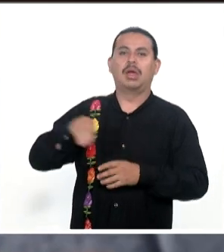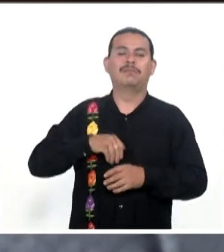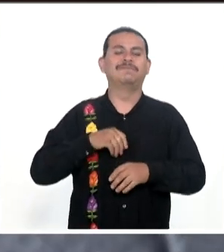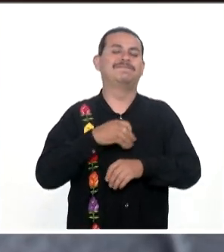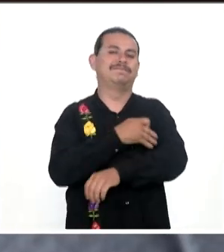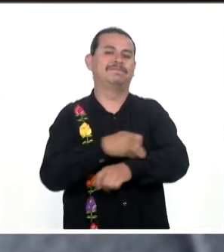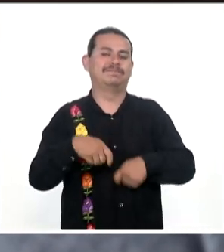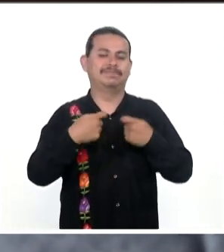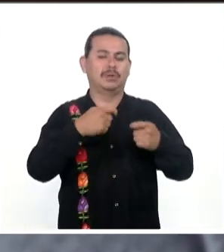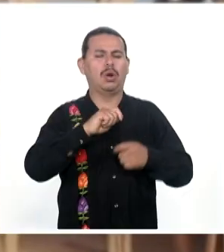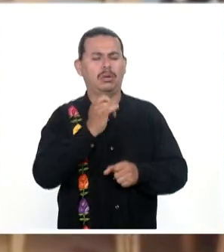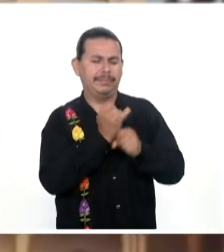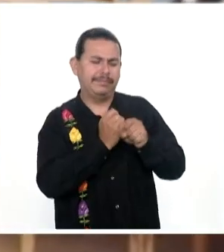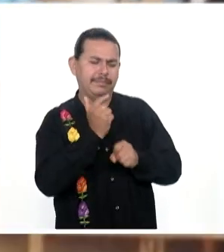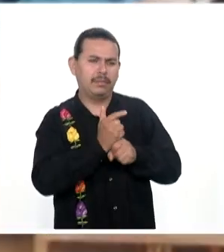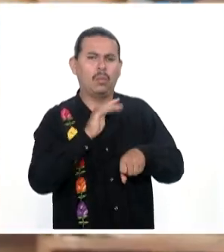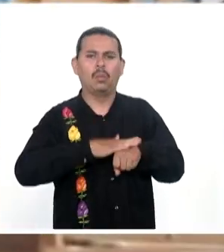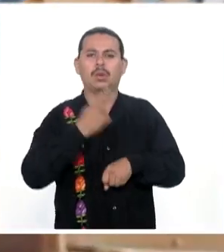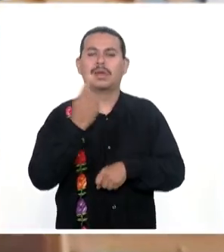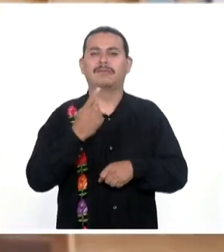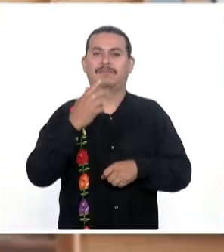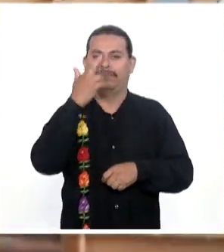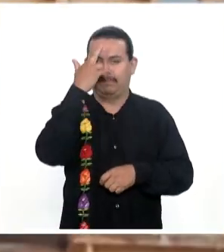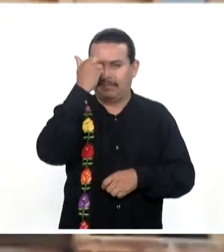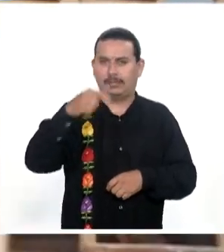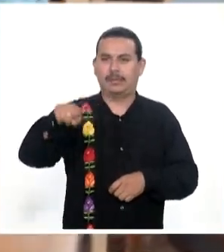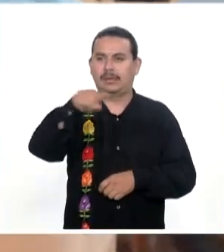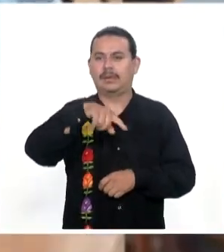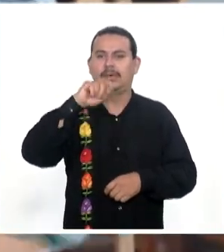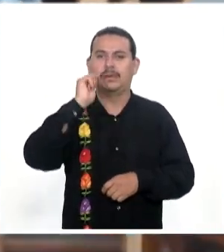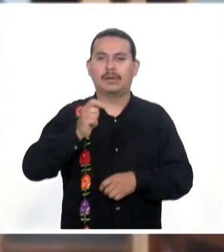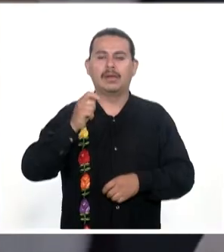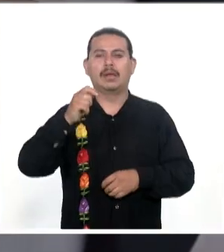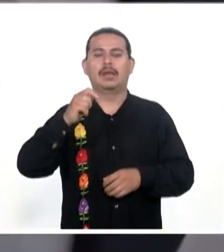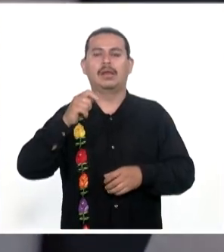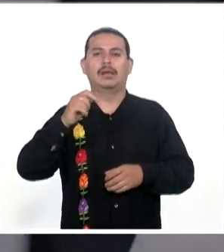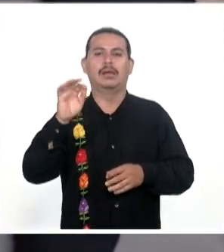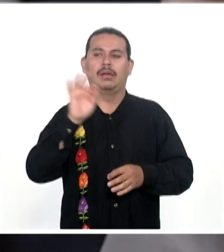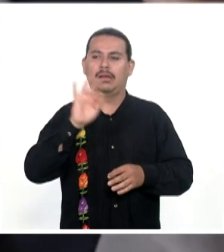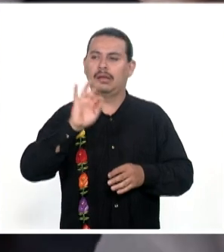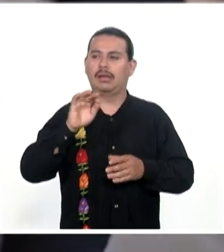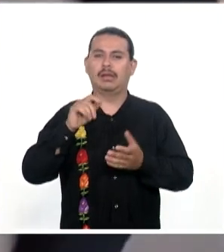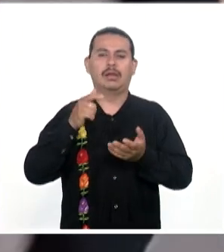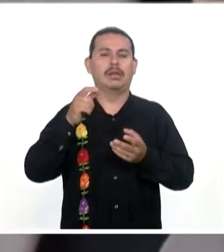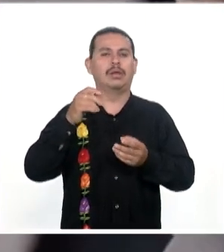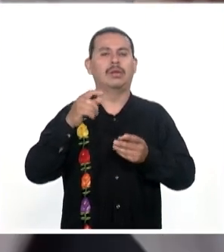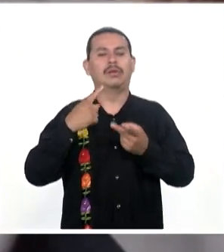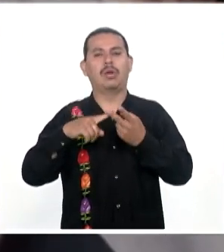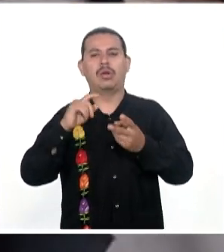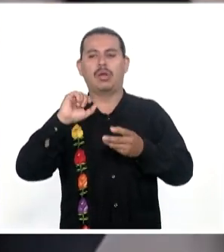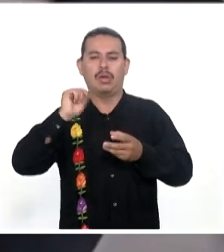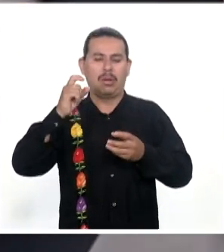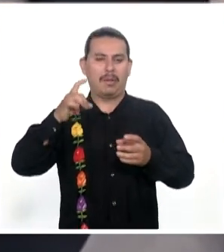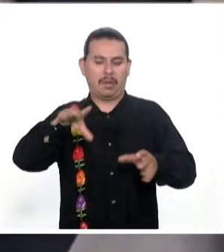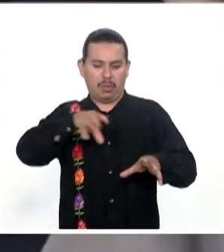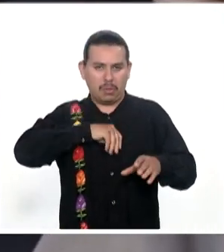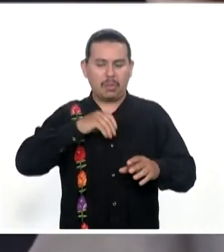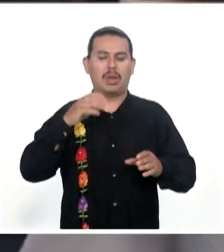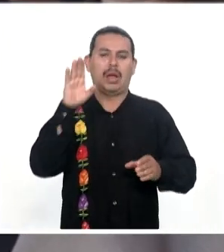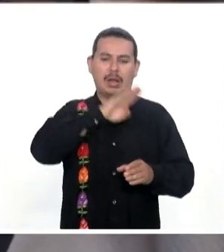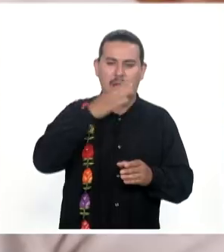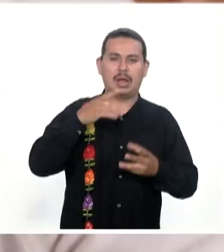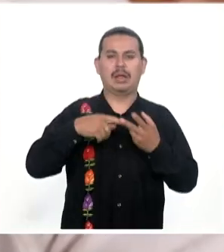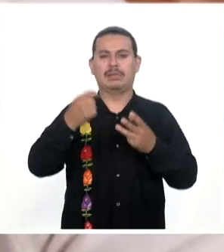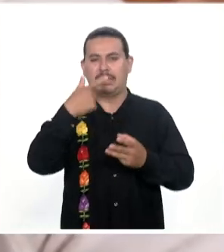investigaciones Sugieren que la enfermedad Puede ser causada Por un desequilibrio Bioquímico En ciertos neurotransmisores Que alteran El ánimo De la